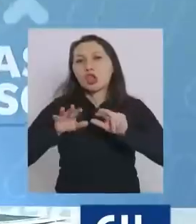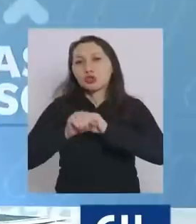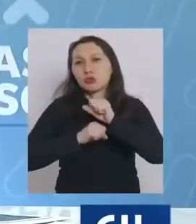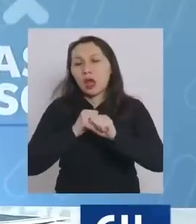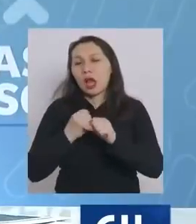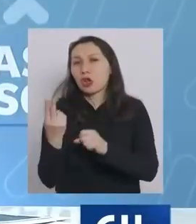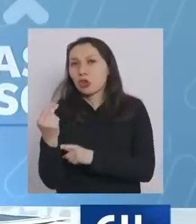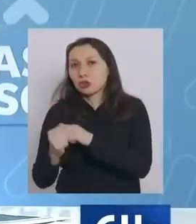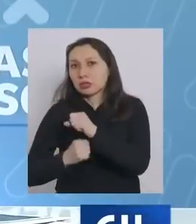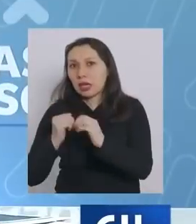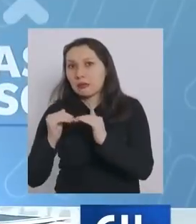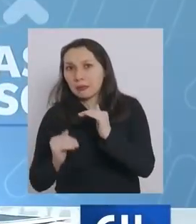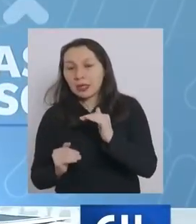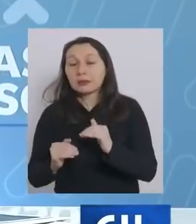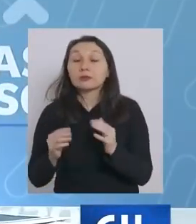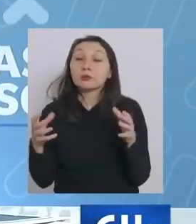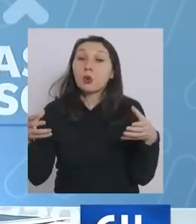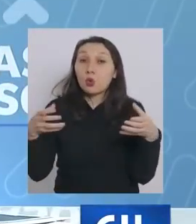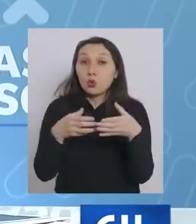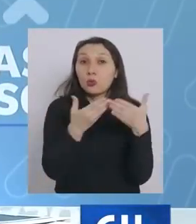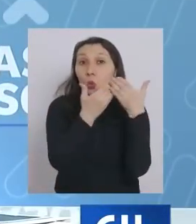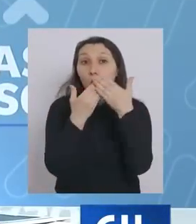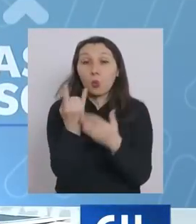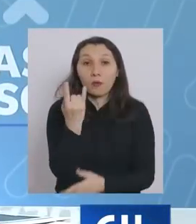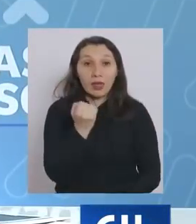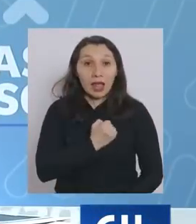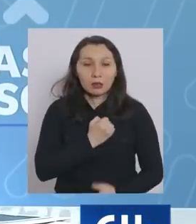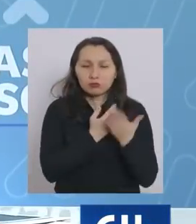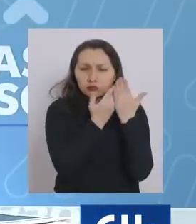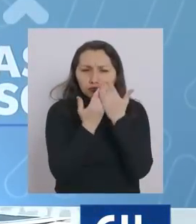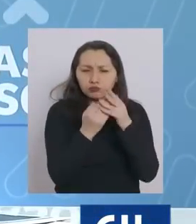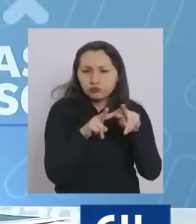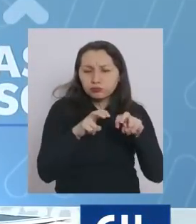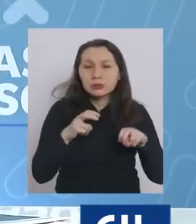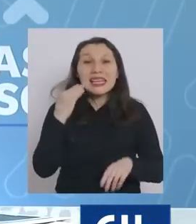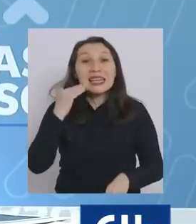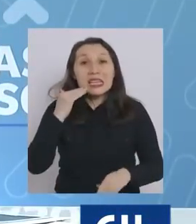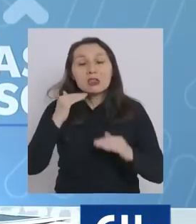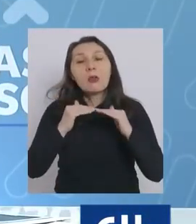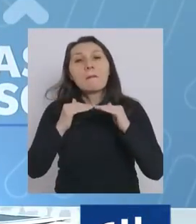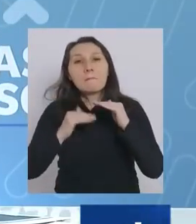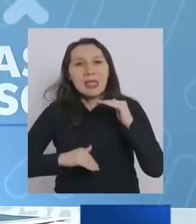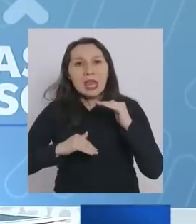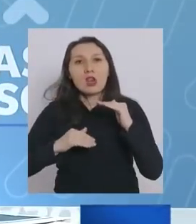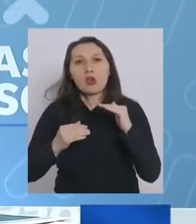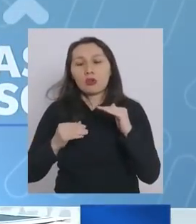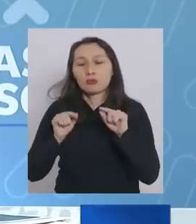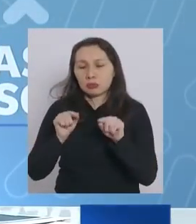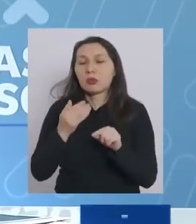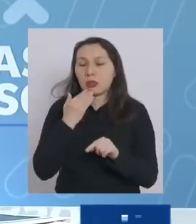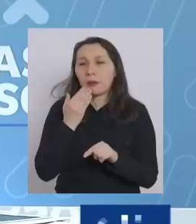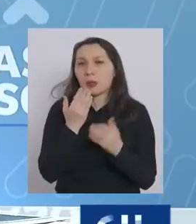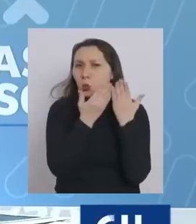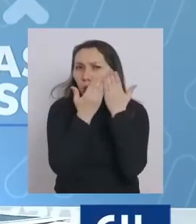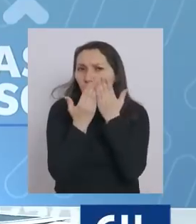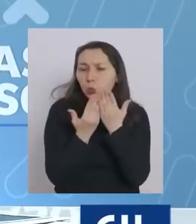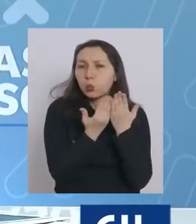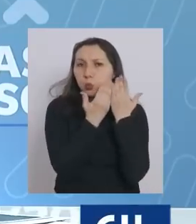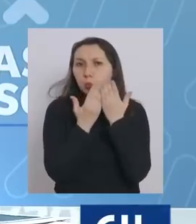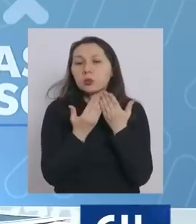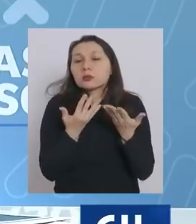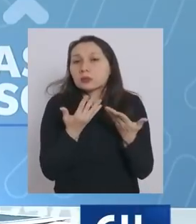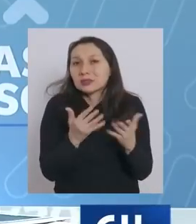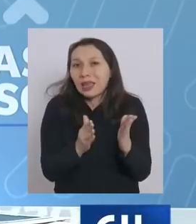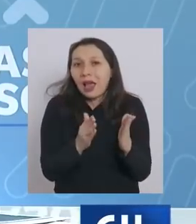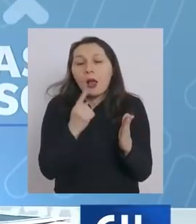el grupo que está estudiando la universidad católica es incluso para niños menores ese estudio